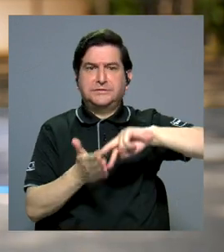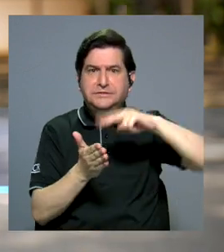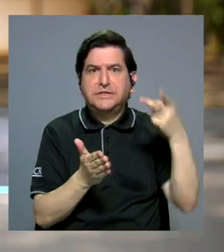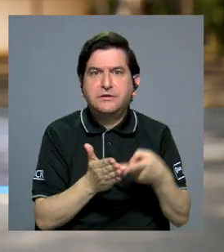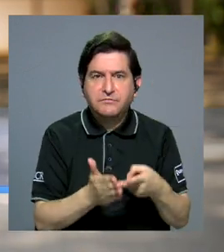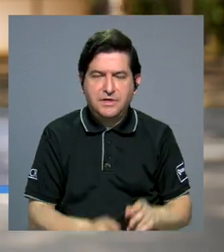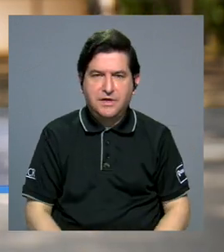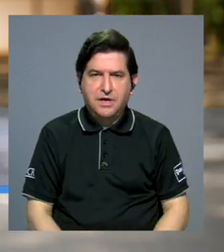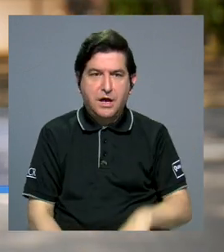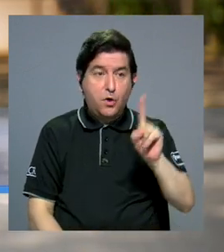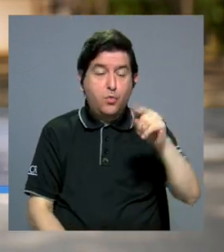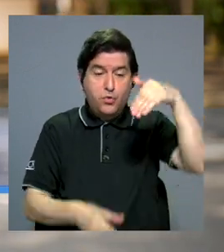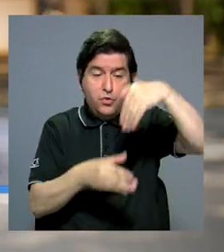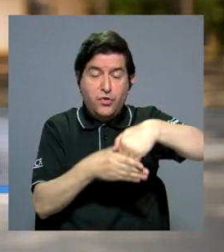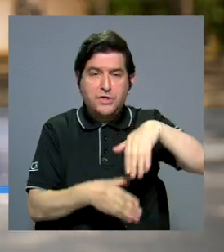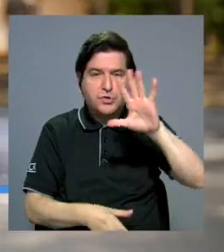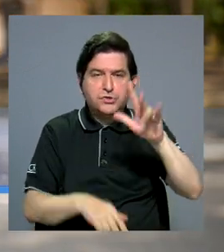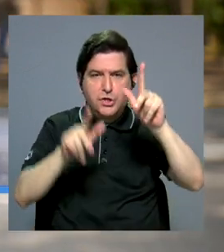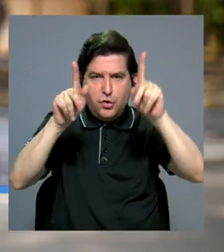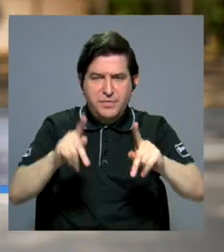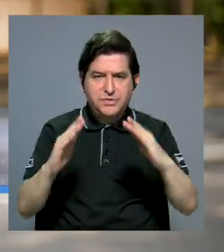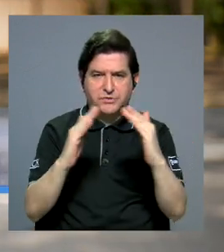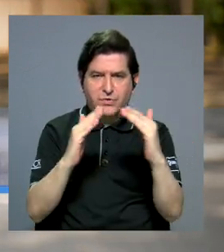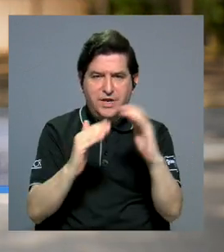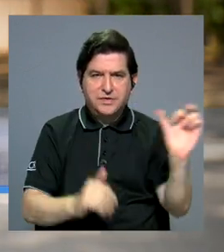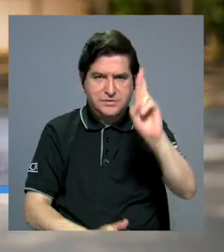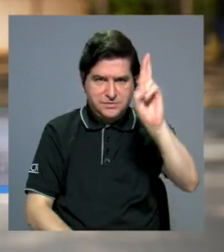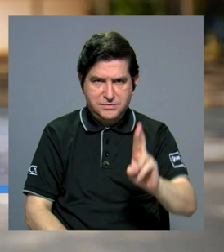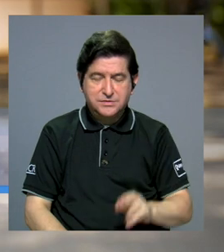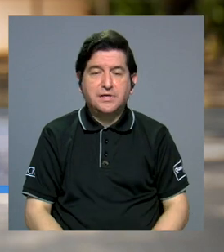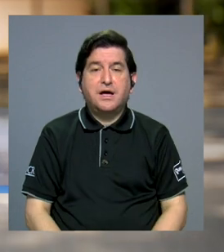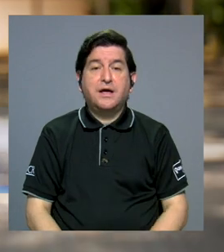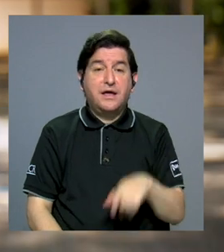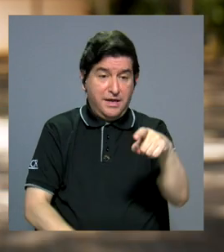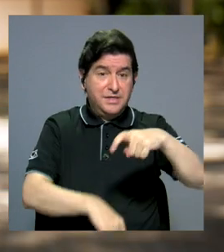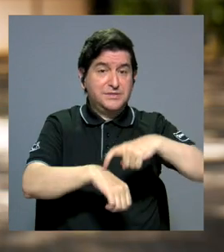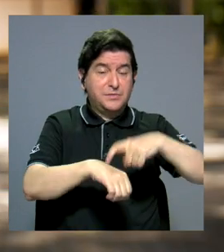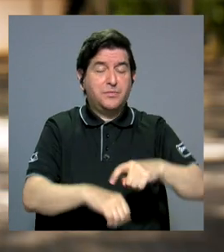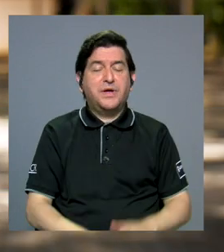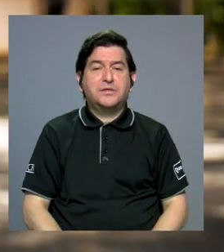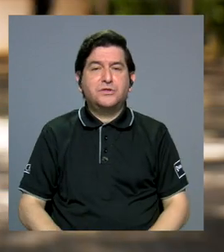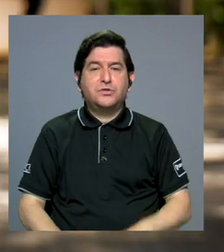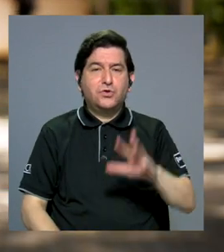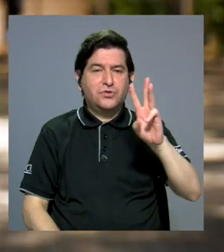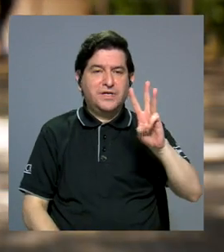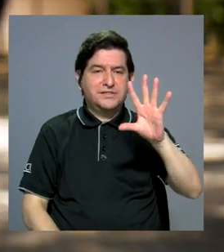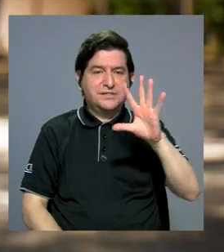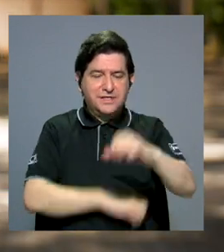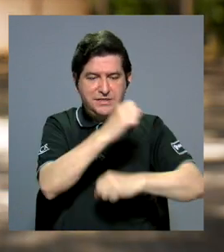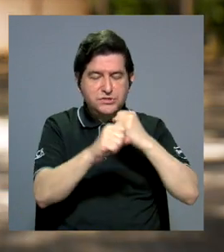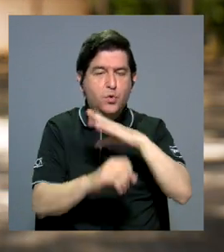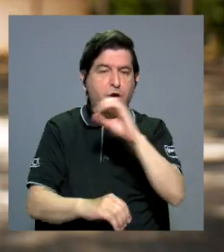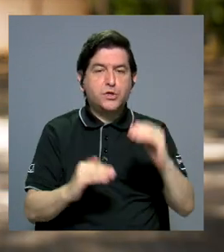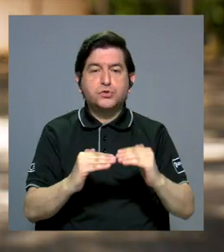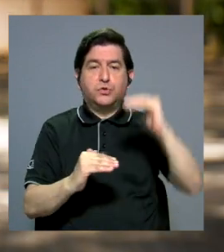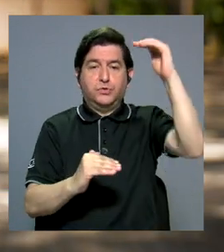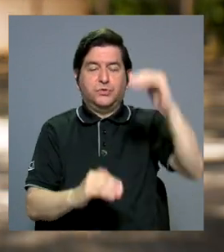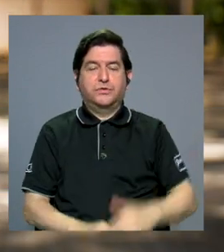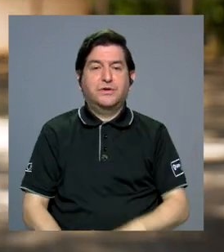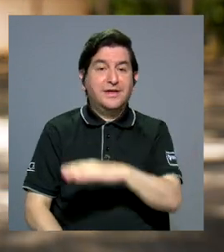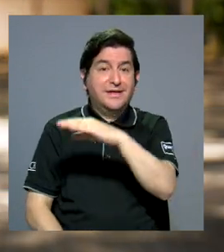decir que uno de cada cinco pobladores de Costa Rica serían de 65 años o más. Y todavía